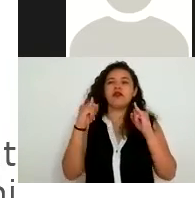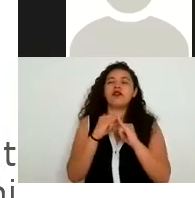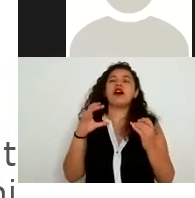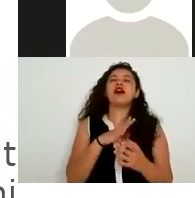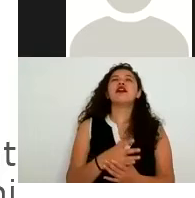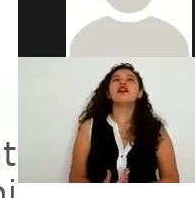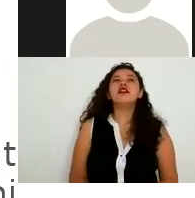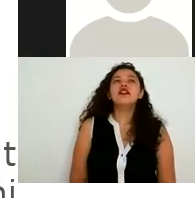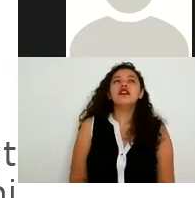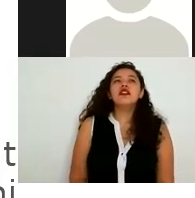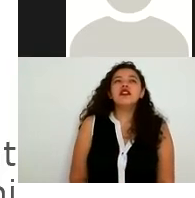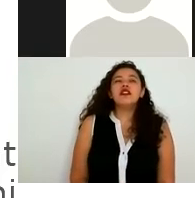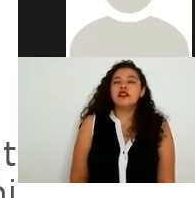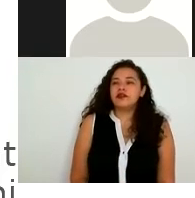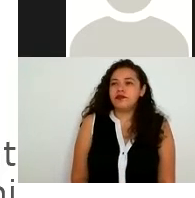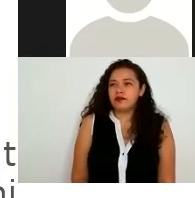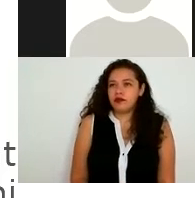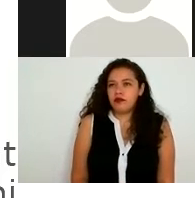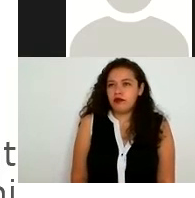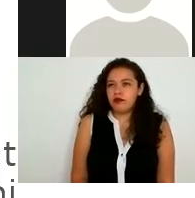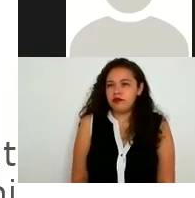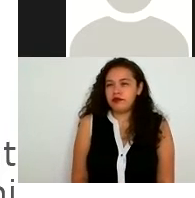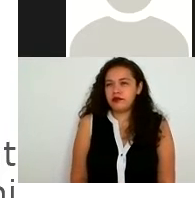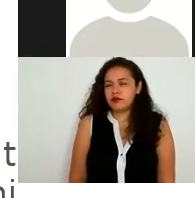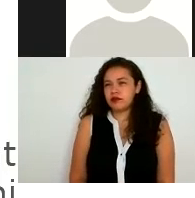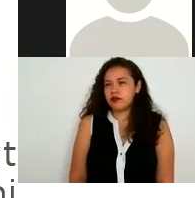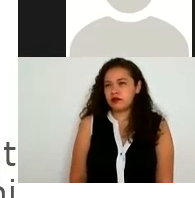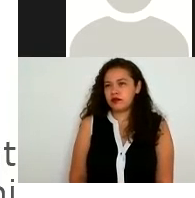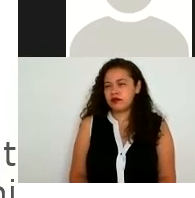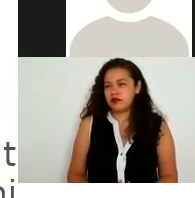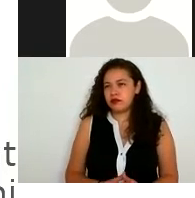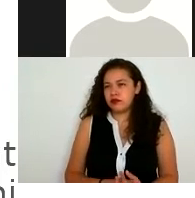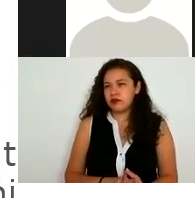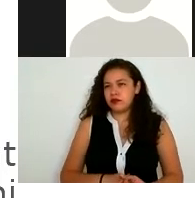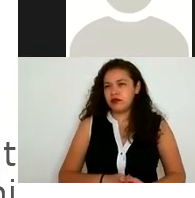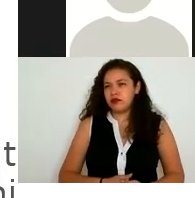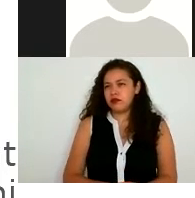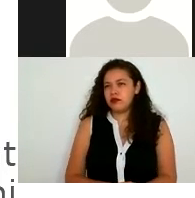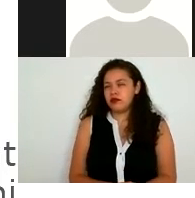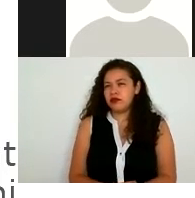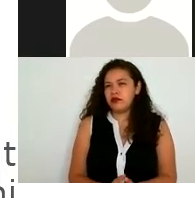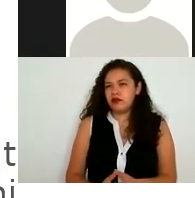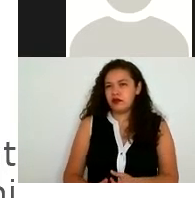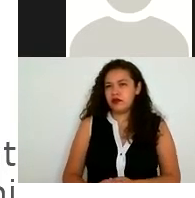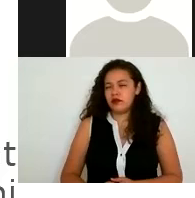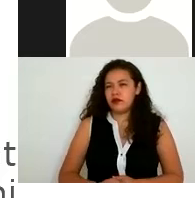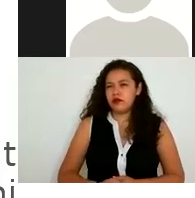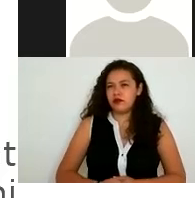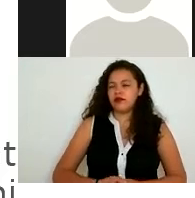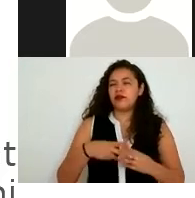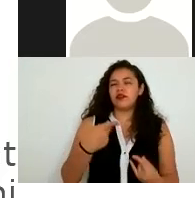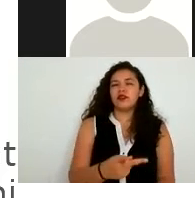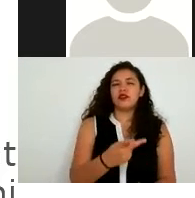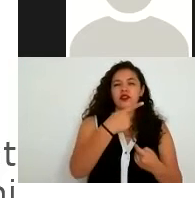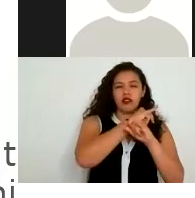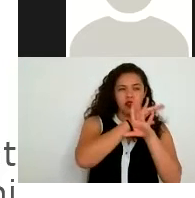justo dando la transferencia de estos datos a un distinto nacional o extranjero que el